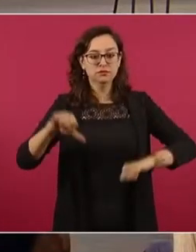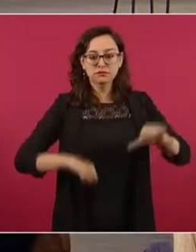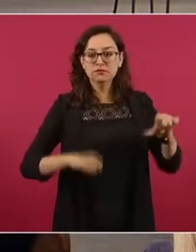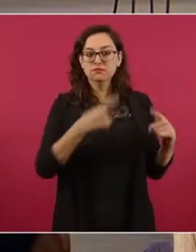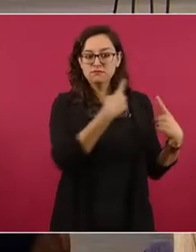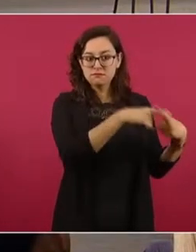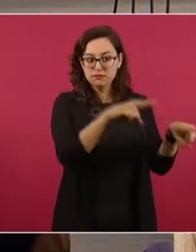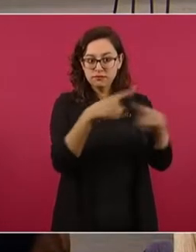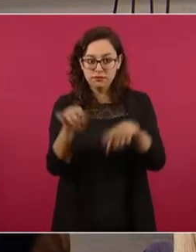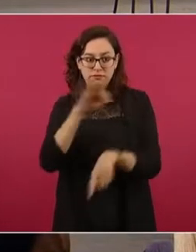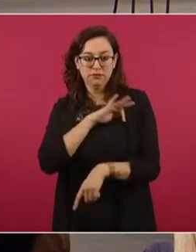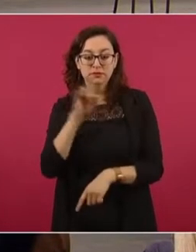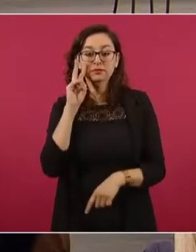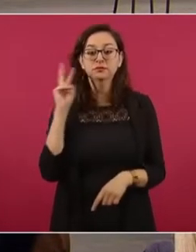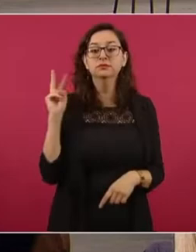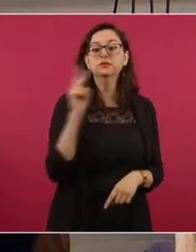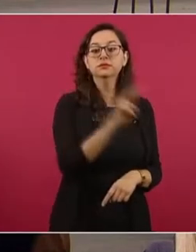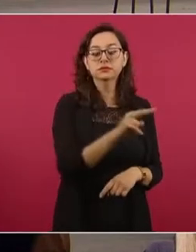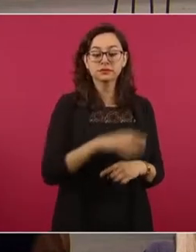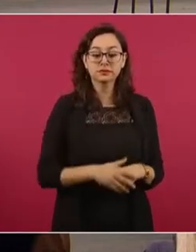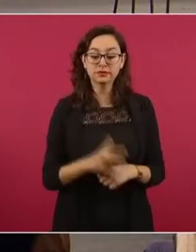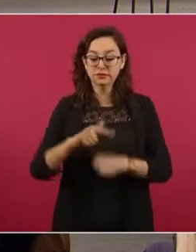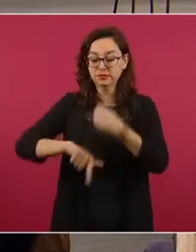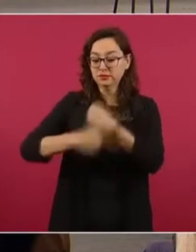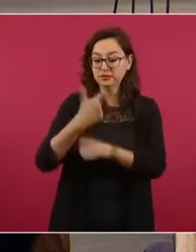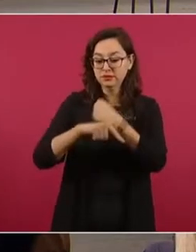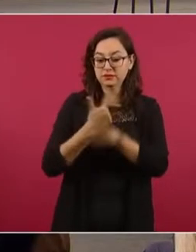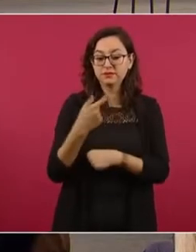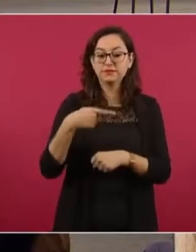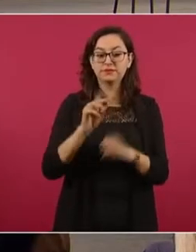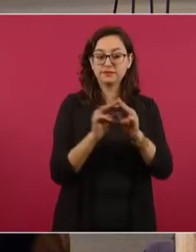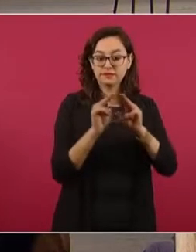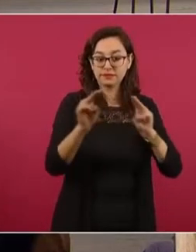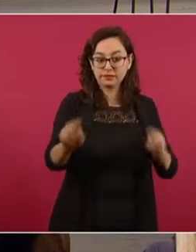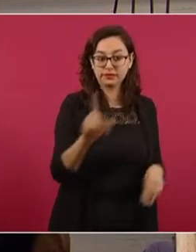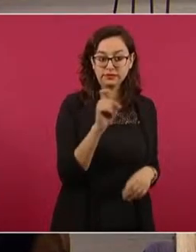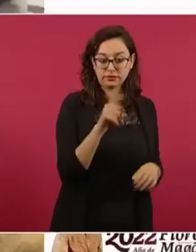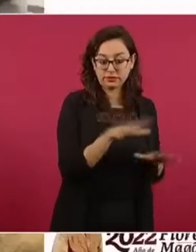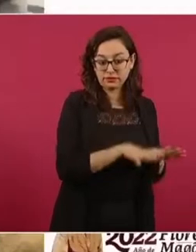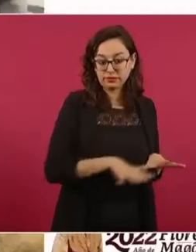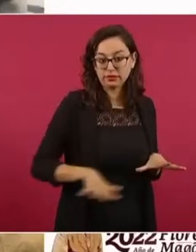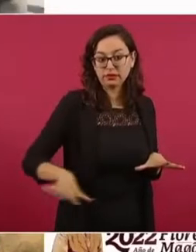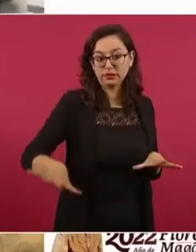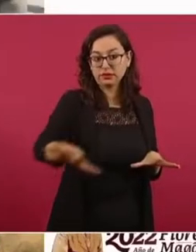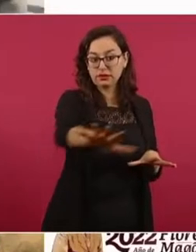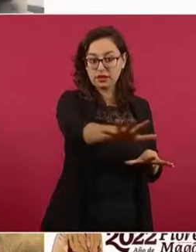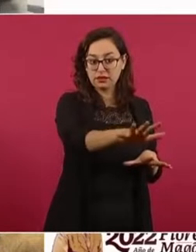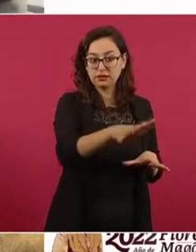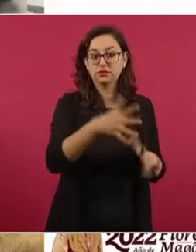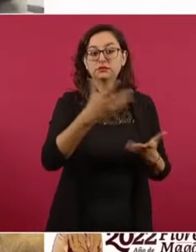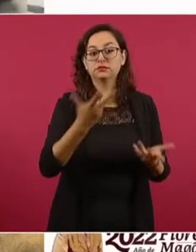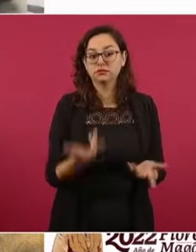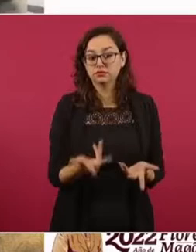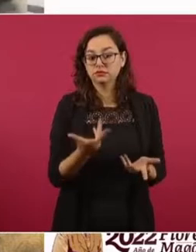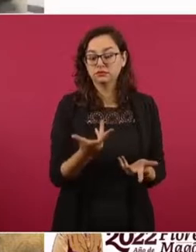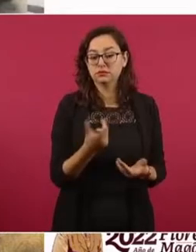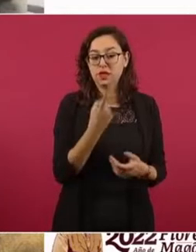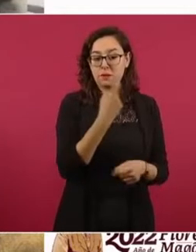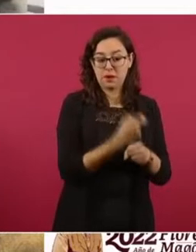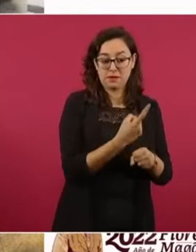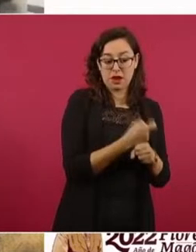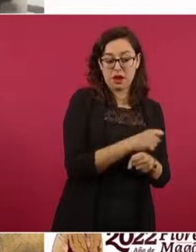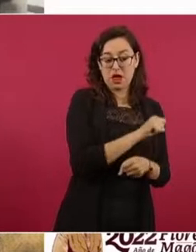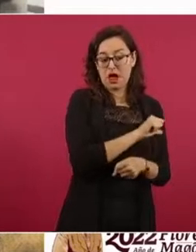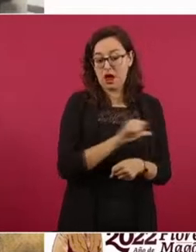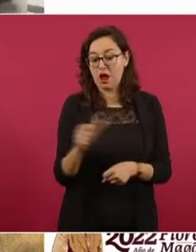estamos viendo en pantalla. Son 12 kilómetros de manantial de la primera sección a la cuarta de Chapultepec,